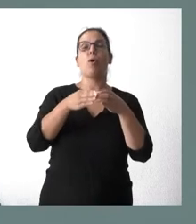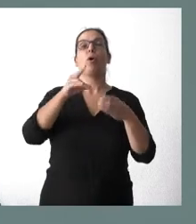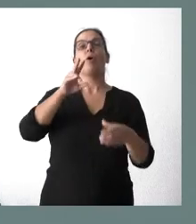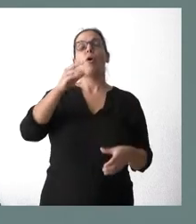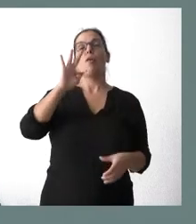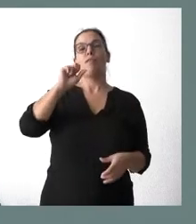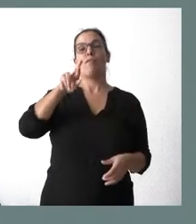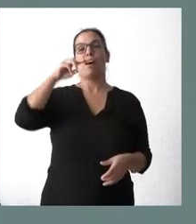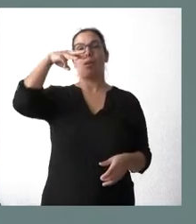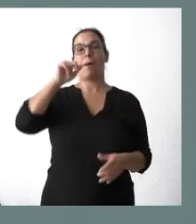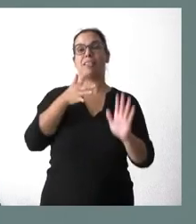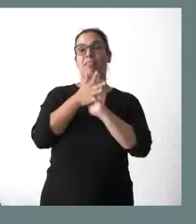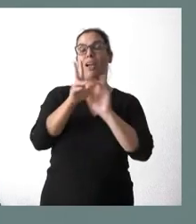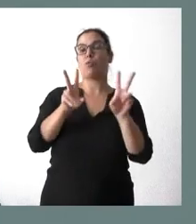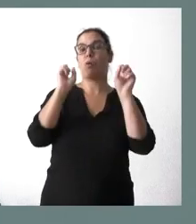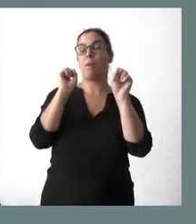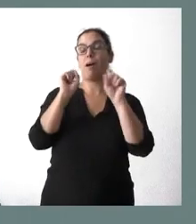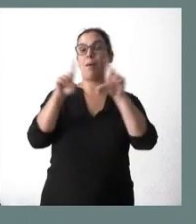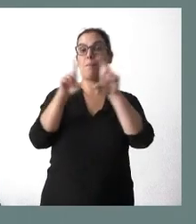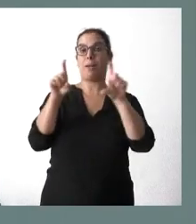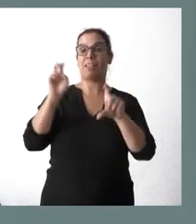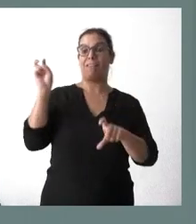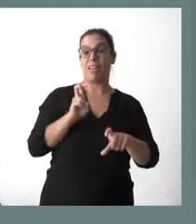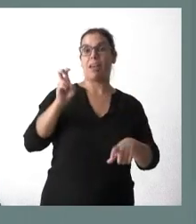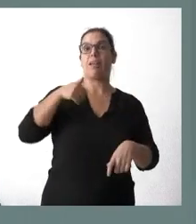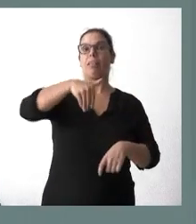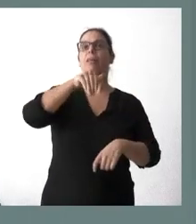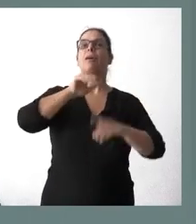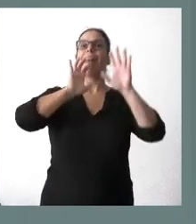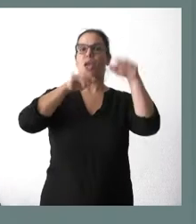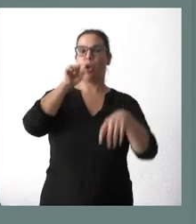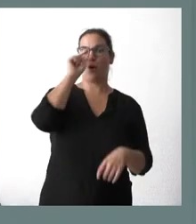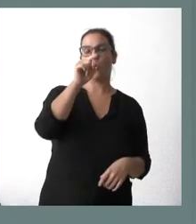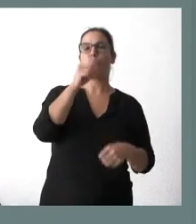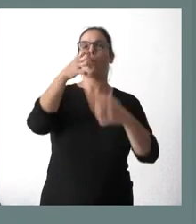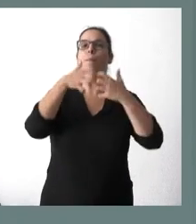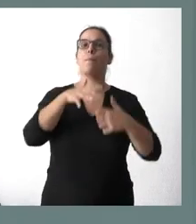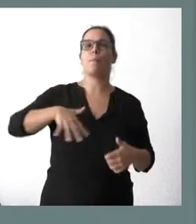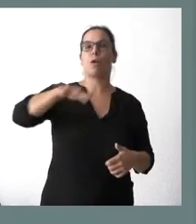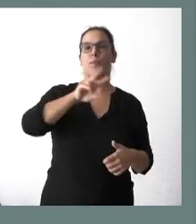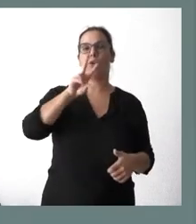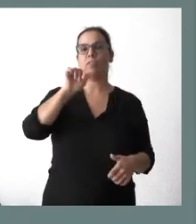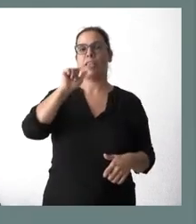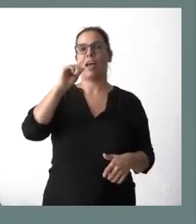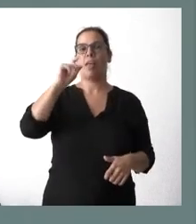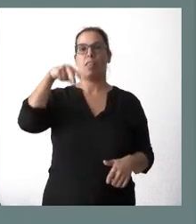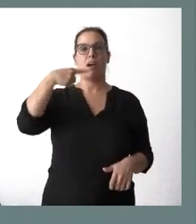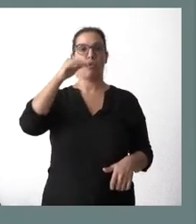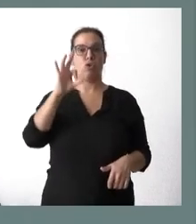Estamos hablando de una nueva empresa farmacéutica que se va a instalar en este caso en León, en el polígono de Villadango. Se une al